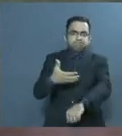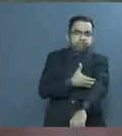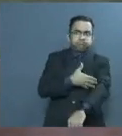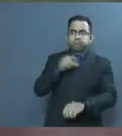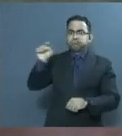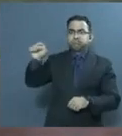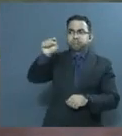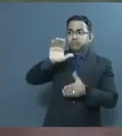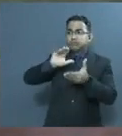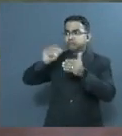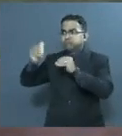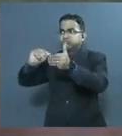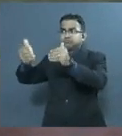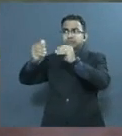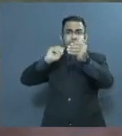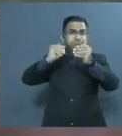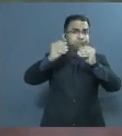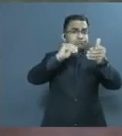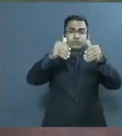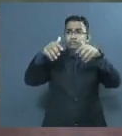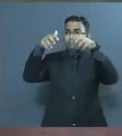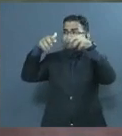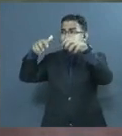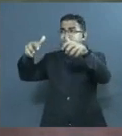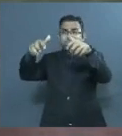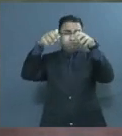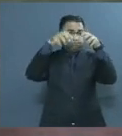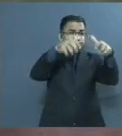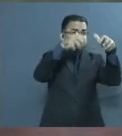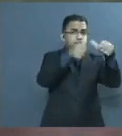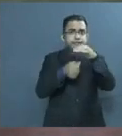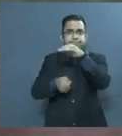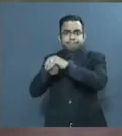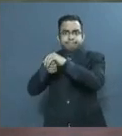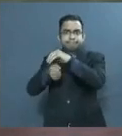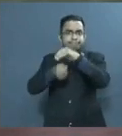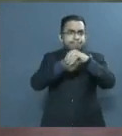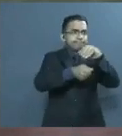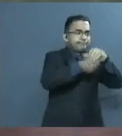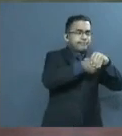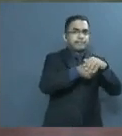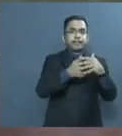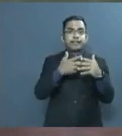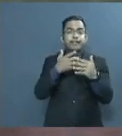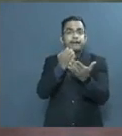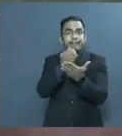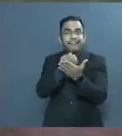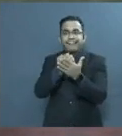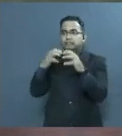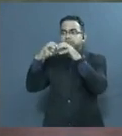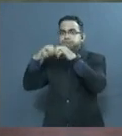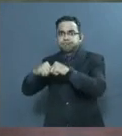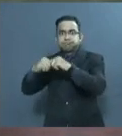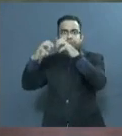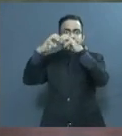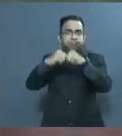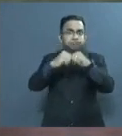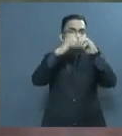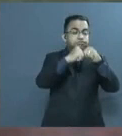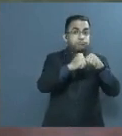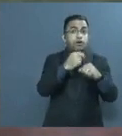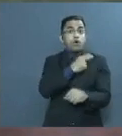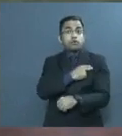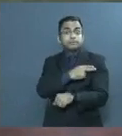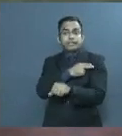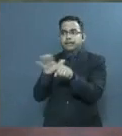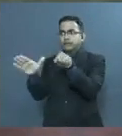pérdidas de vida, confinamiento, colapsos de su sistema y agotamiento de sus recursos sanitarios.